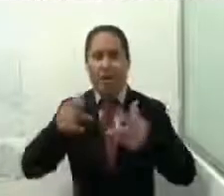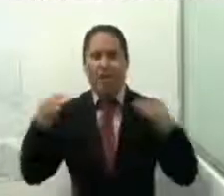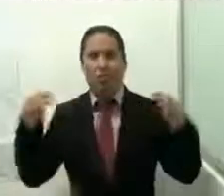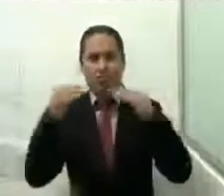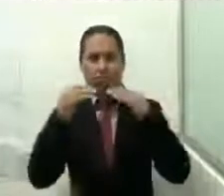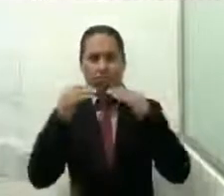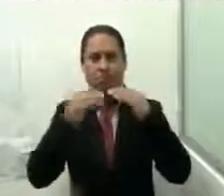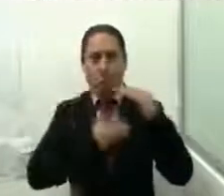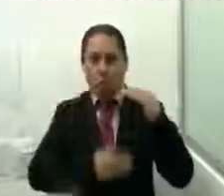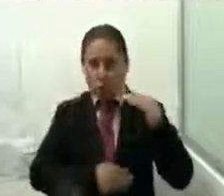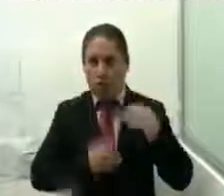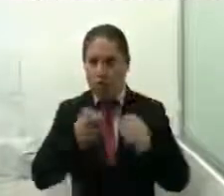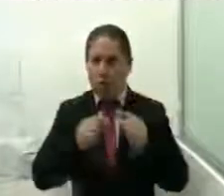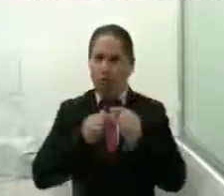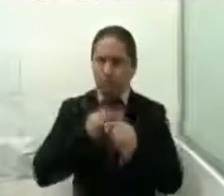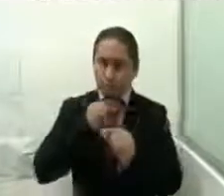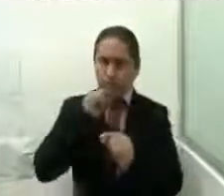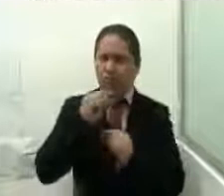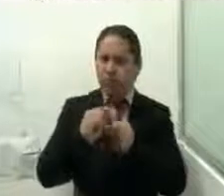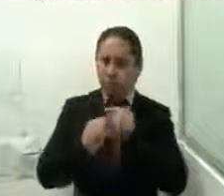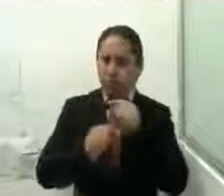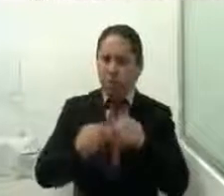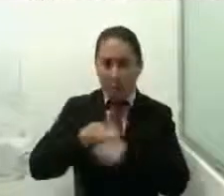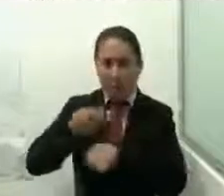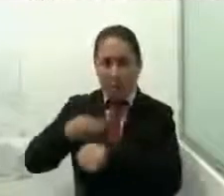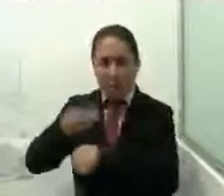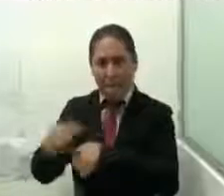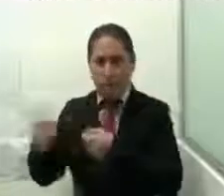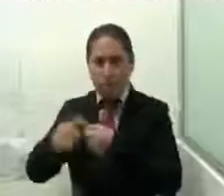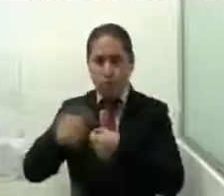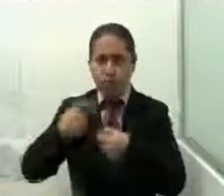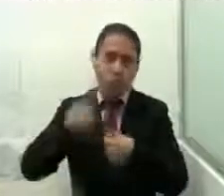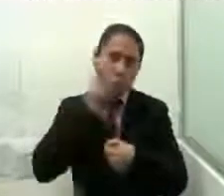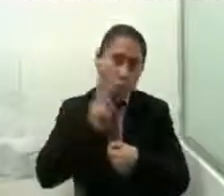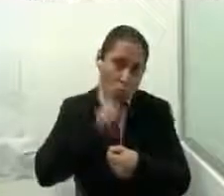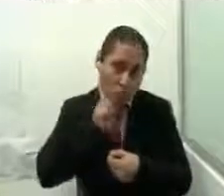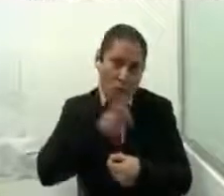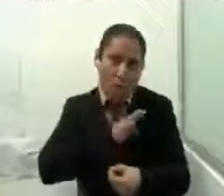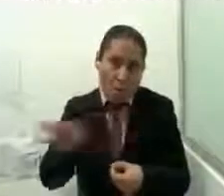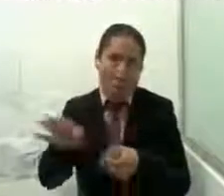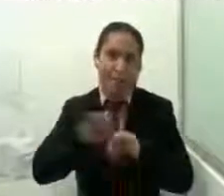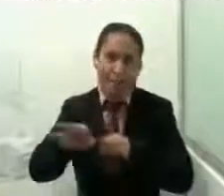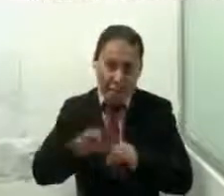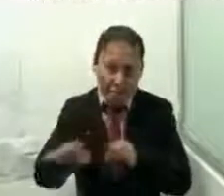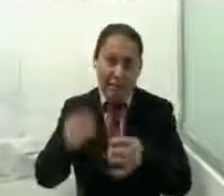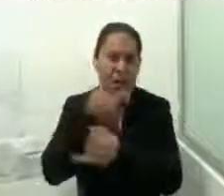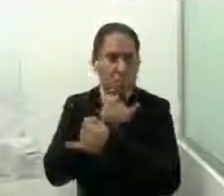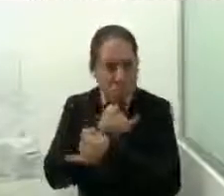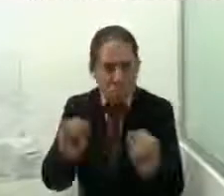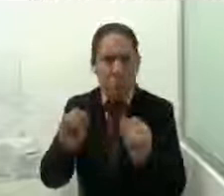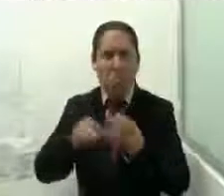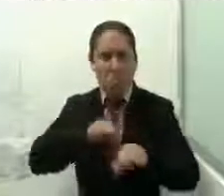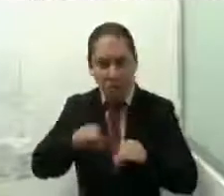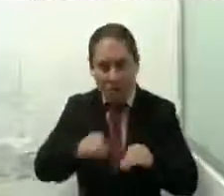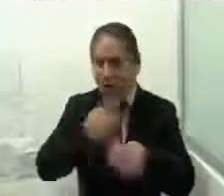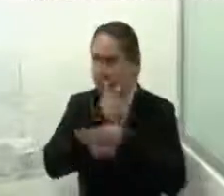en donde de manera gradual se trabaja para que más mujeres, a través del fortalecimiento de su economía, puedan ser independientes, plenas y